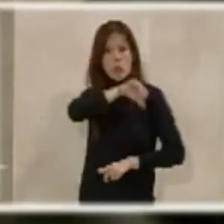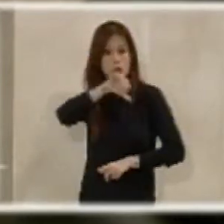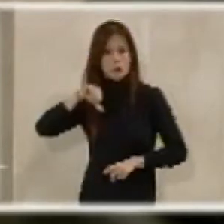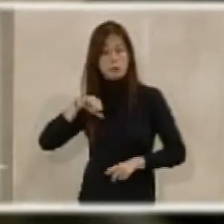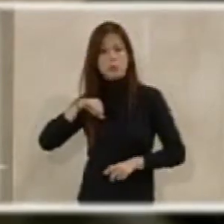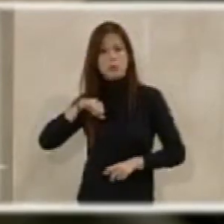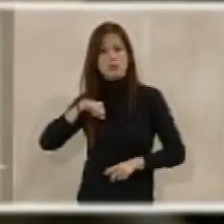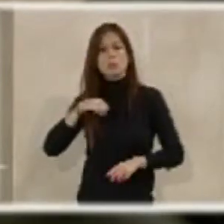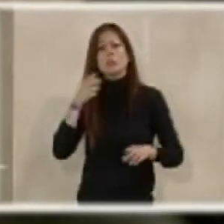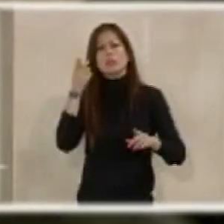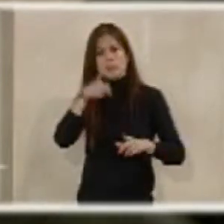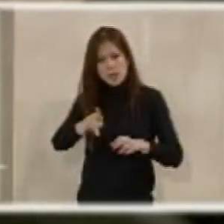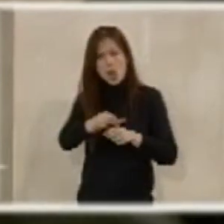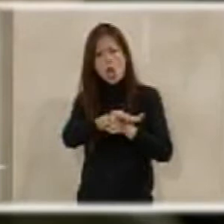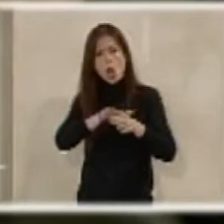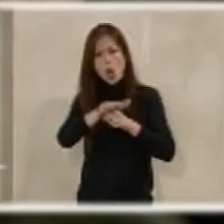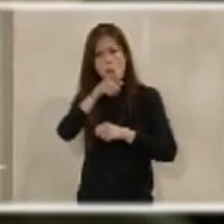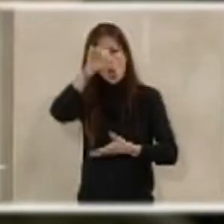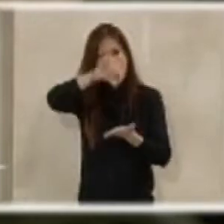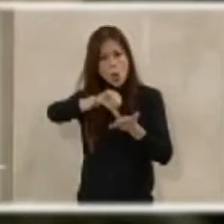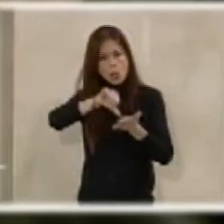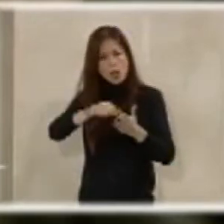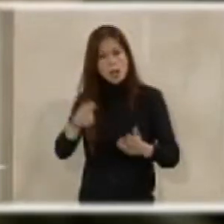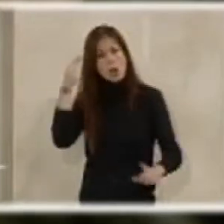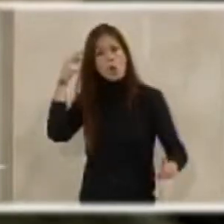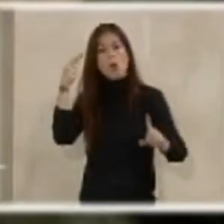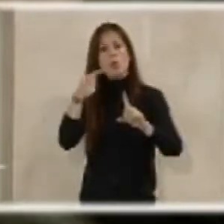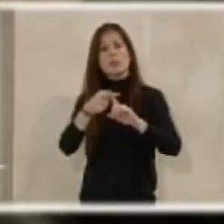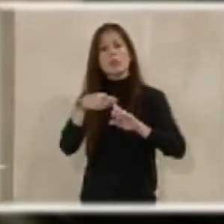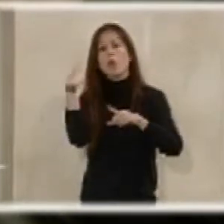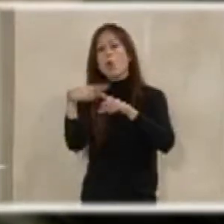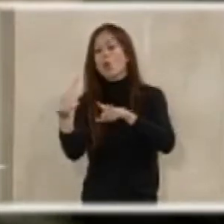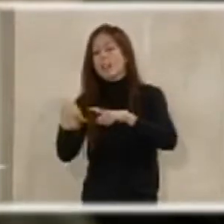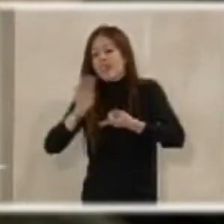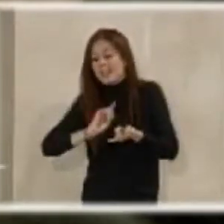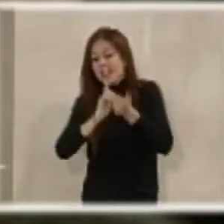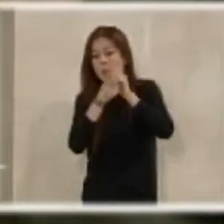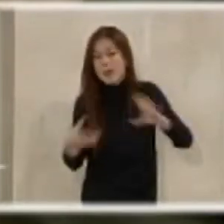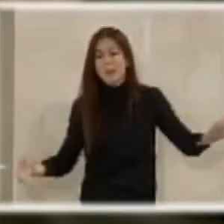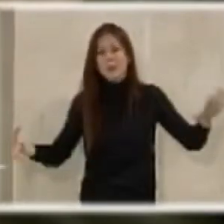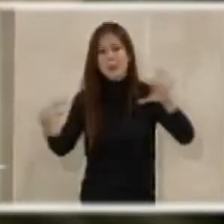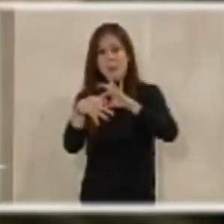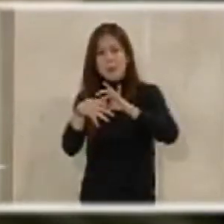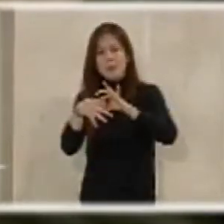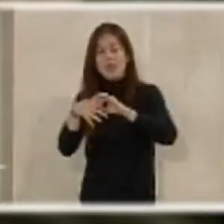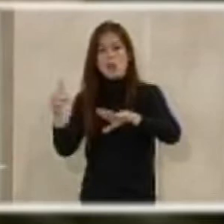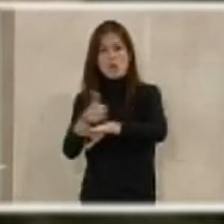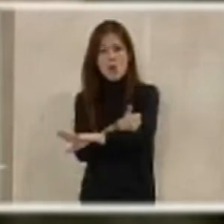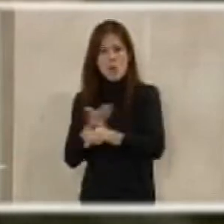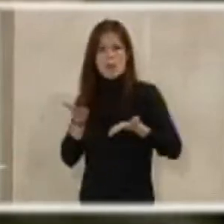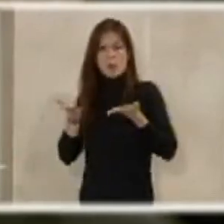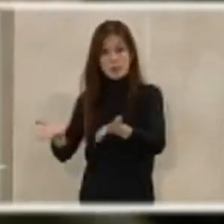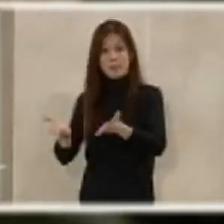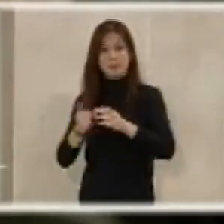local de llevar y cambiar las cosas por bien de la oportunidad de ayudarle a los ciudadanos.